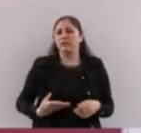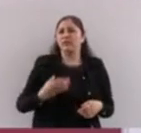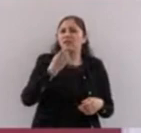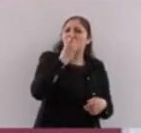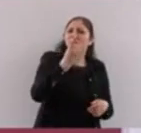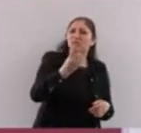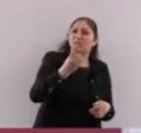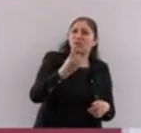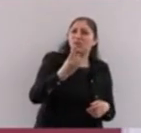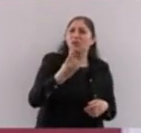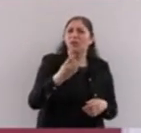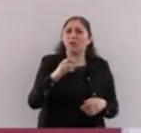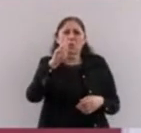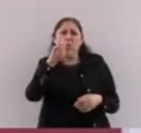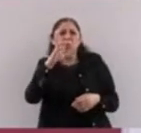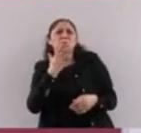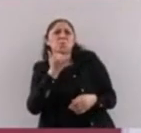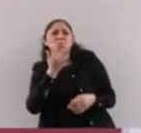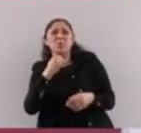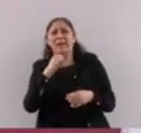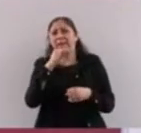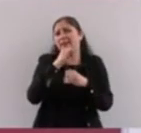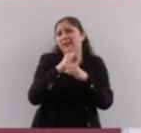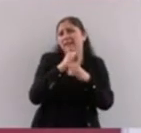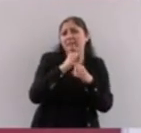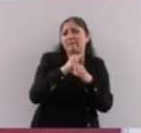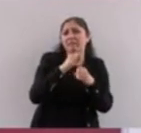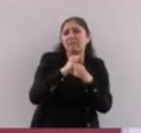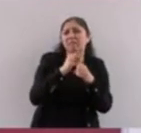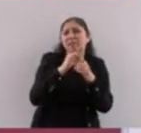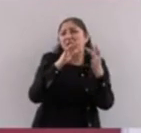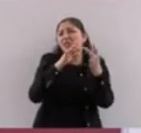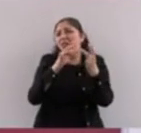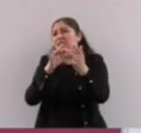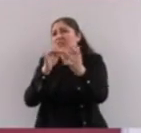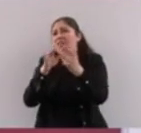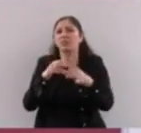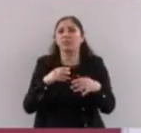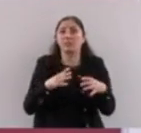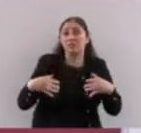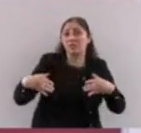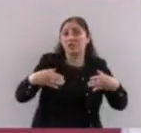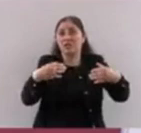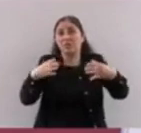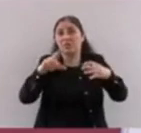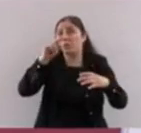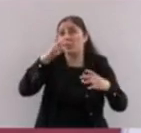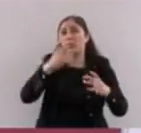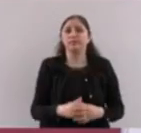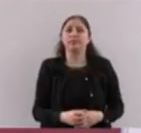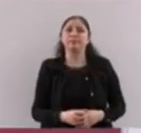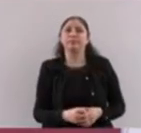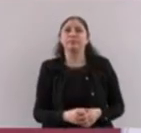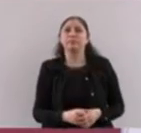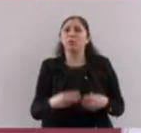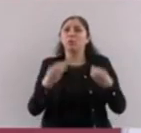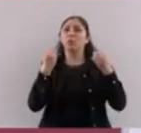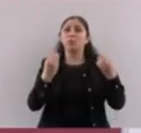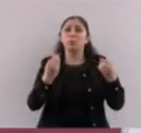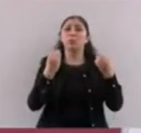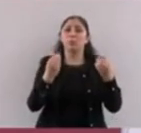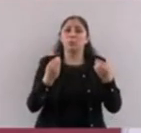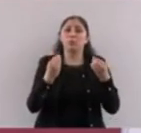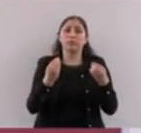ni señal de internet, ni a veces ni camino, pero allá vive la gente. Seguramente muchos de